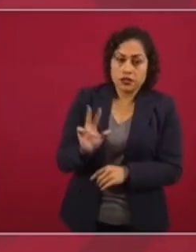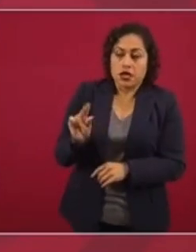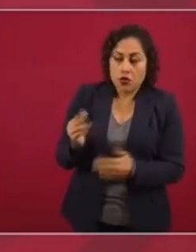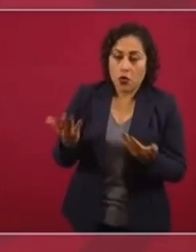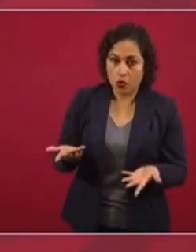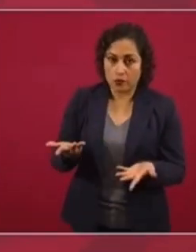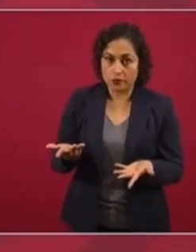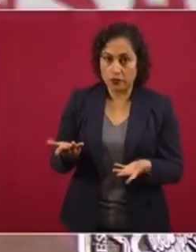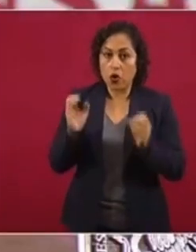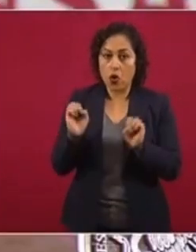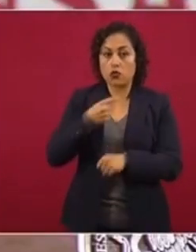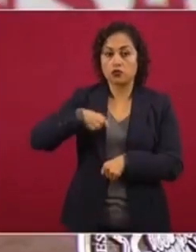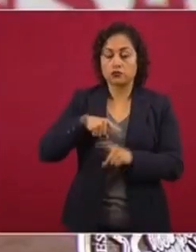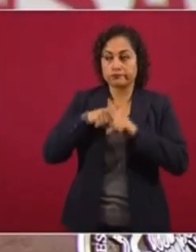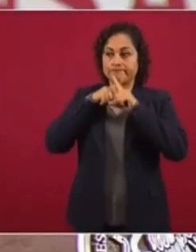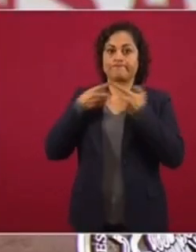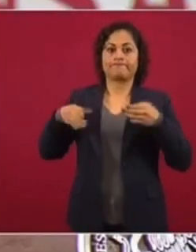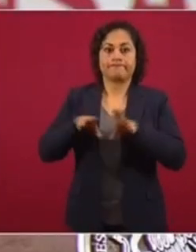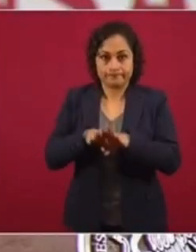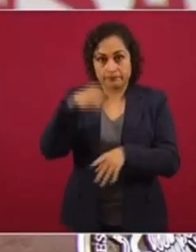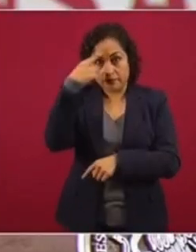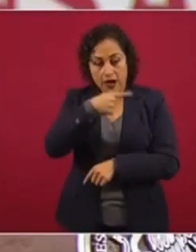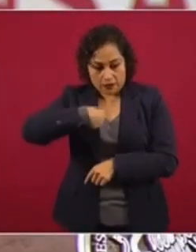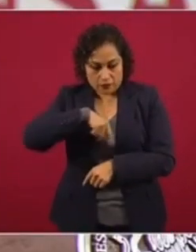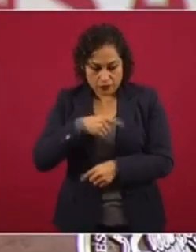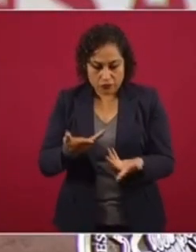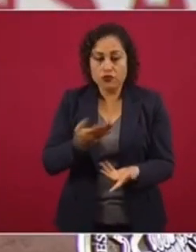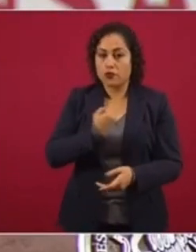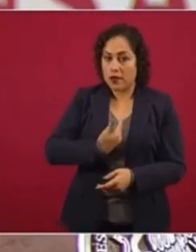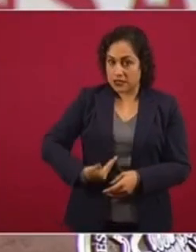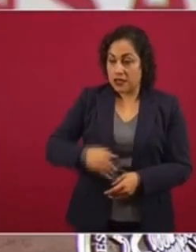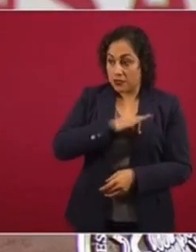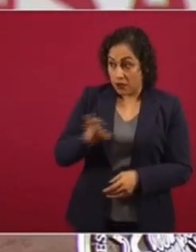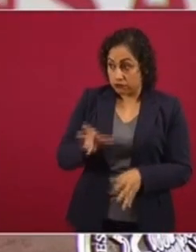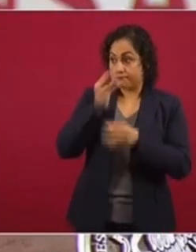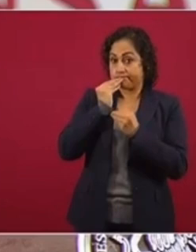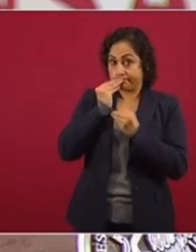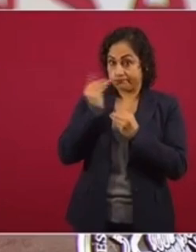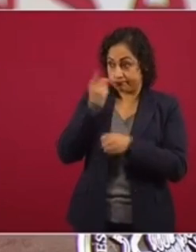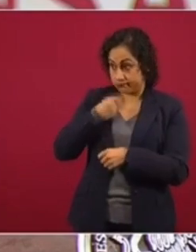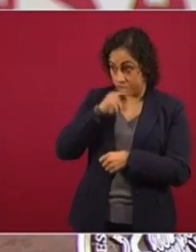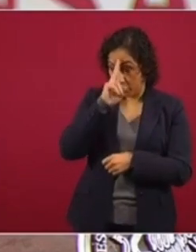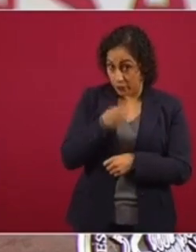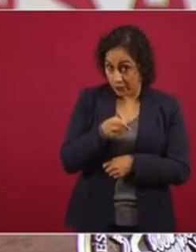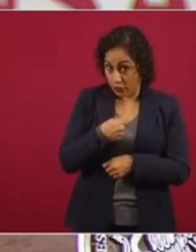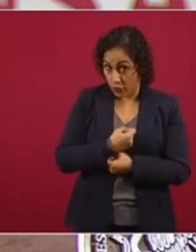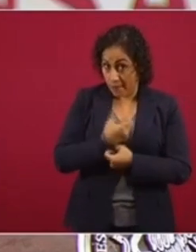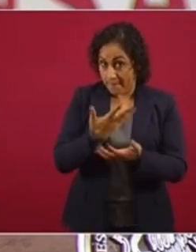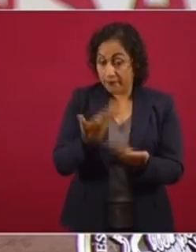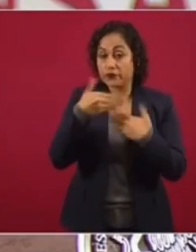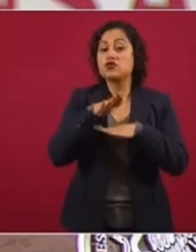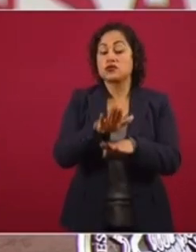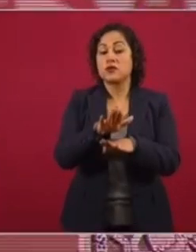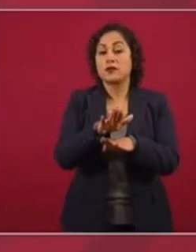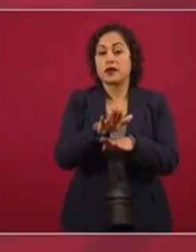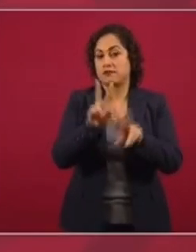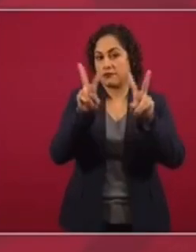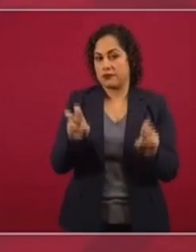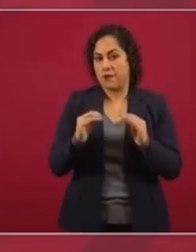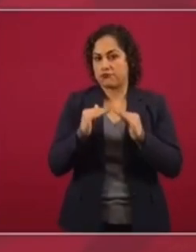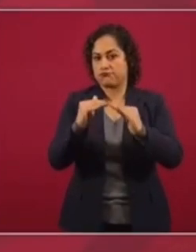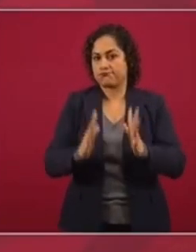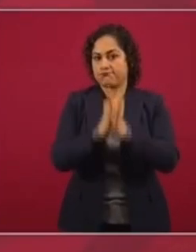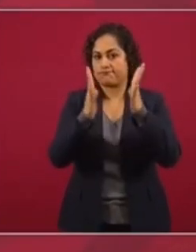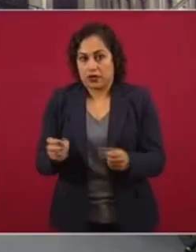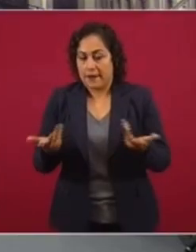si va a estar vedado para el presidente, si va estar prohibido el hablar sobre la democracia.